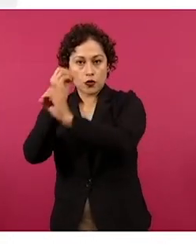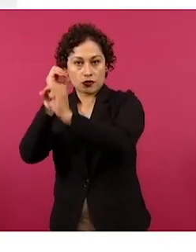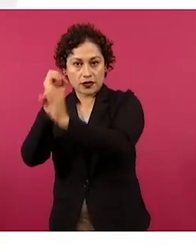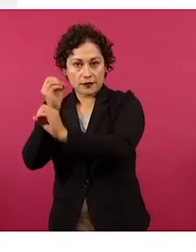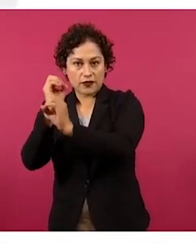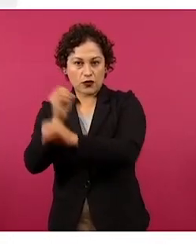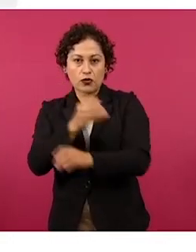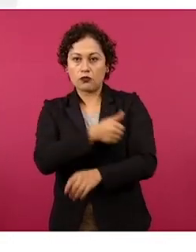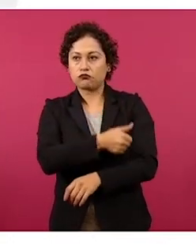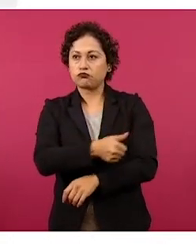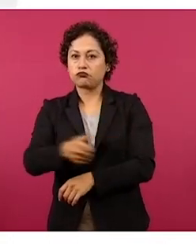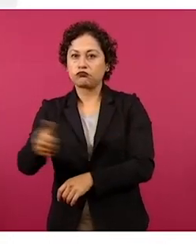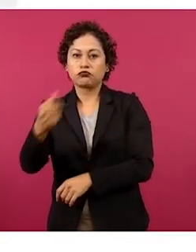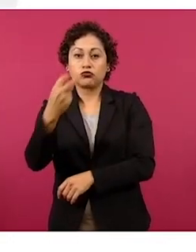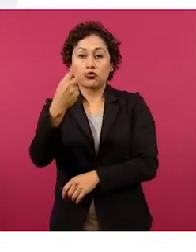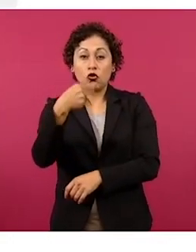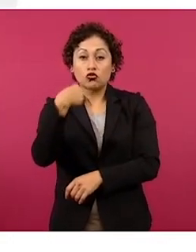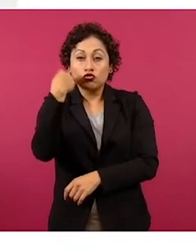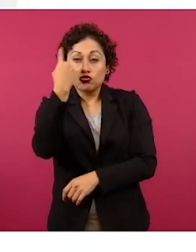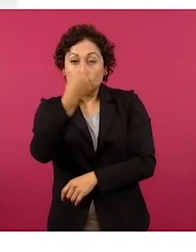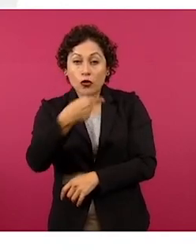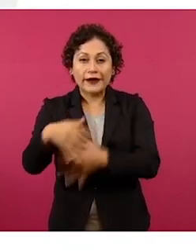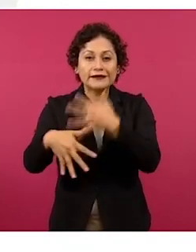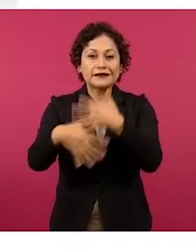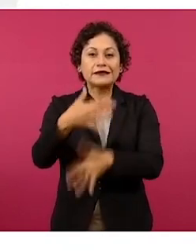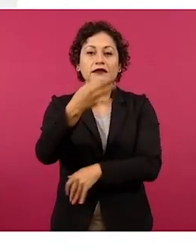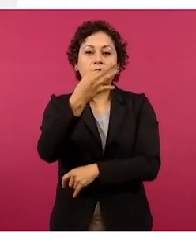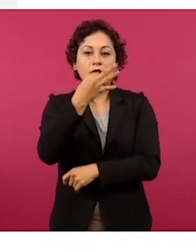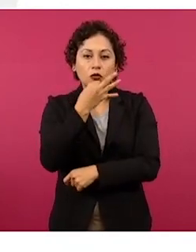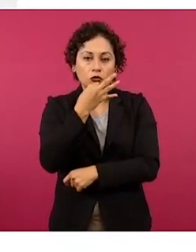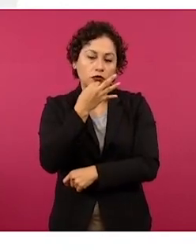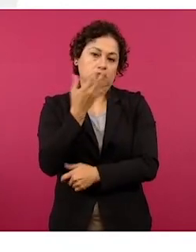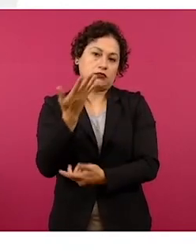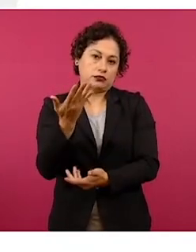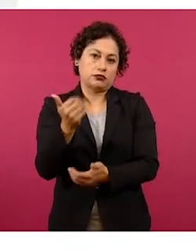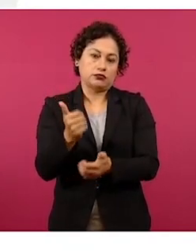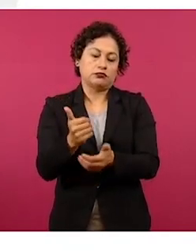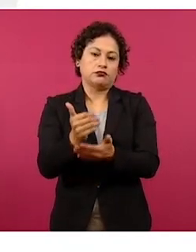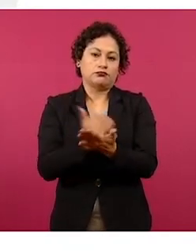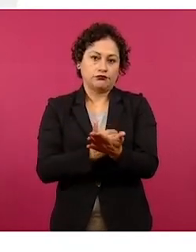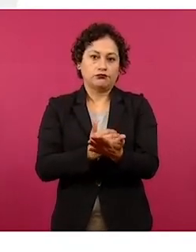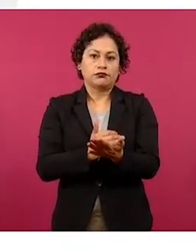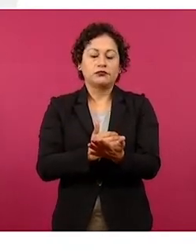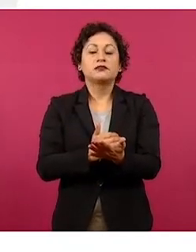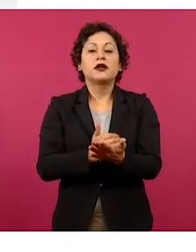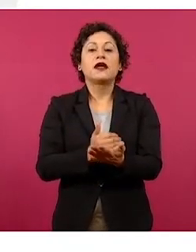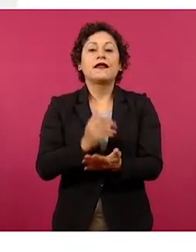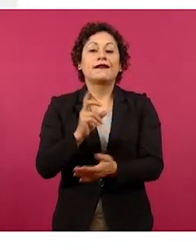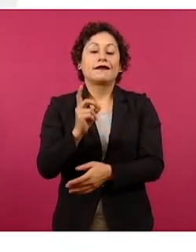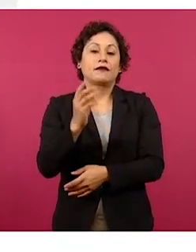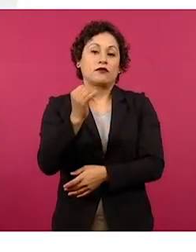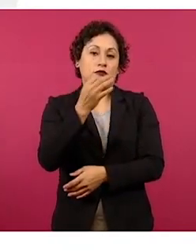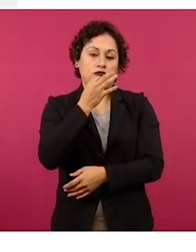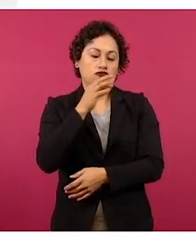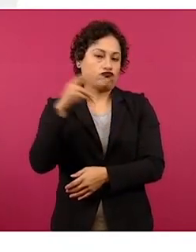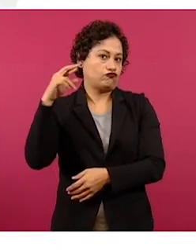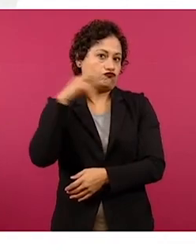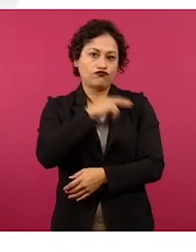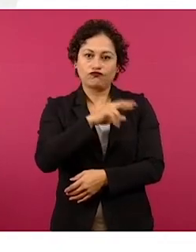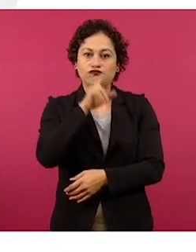horas, dos horas y cuarto. Entonces, es un ahorro muy importante de tiempo, los 57.8 kilómetros de longitud. De